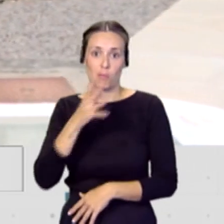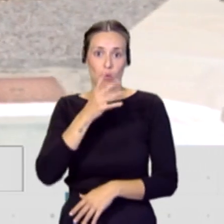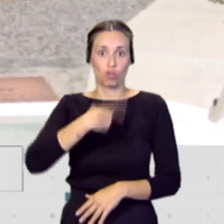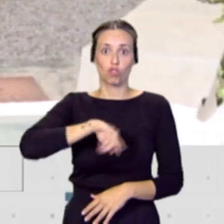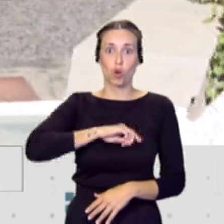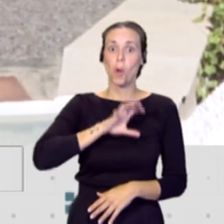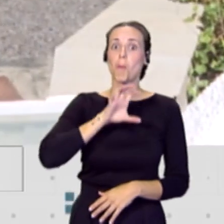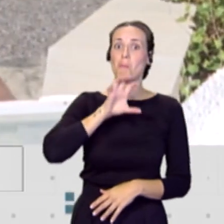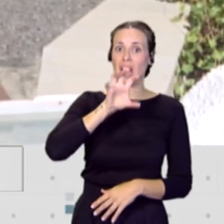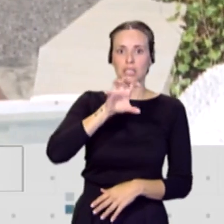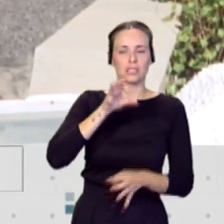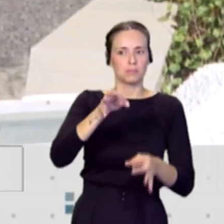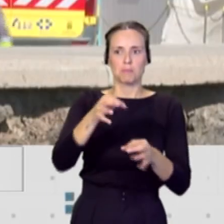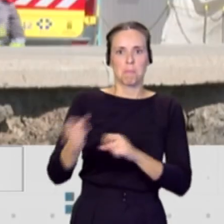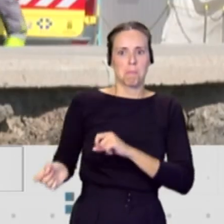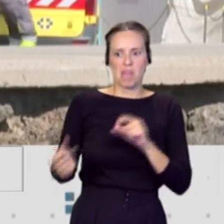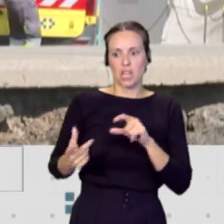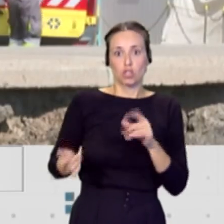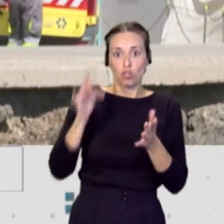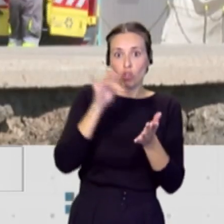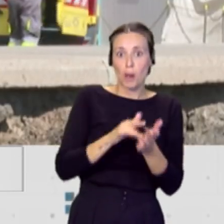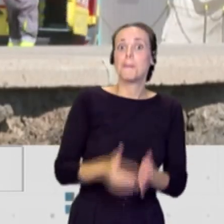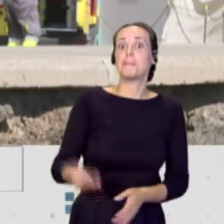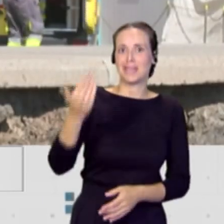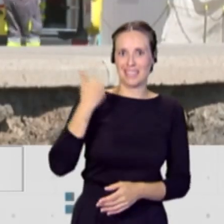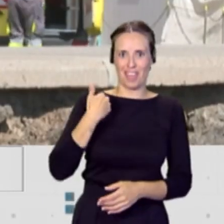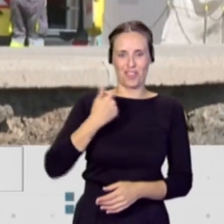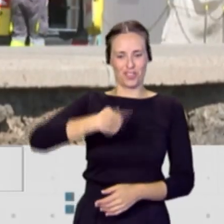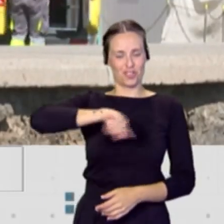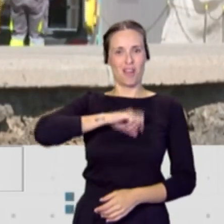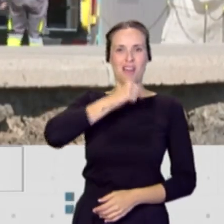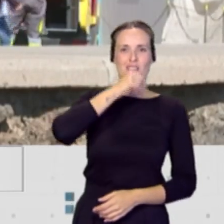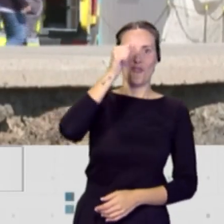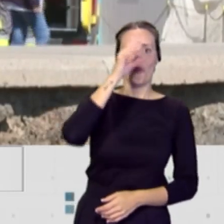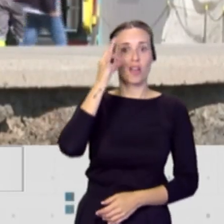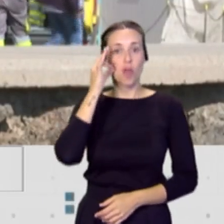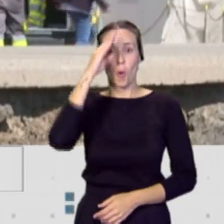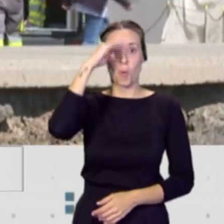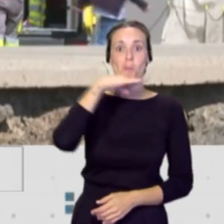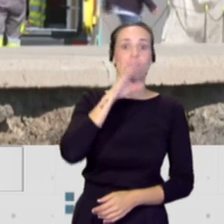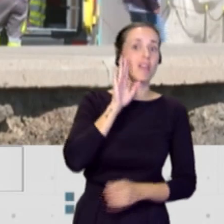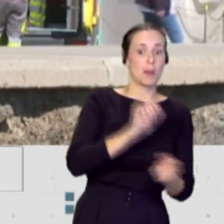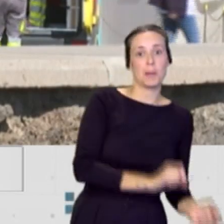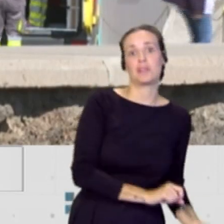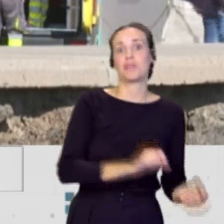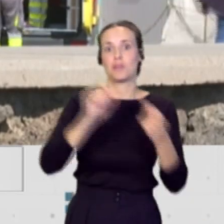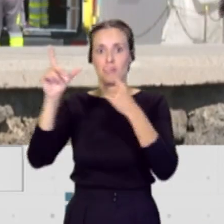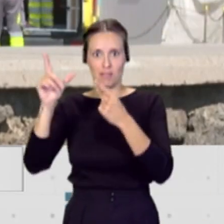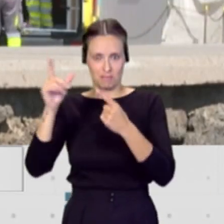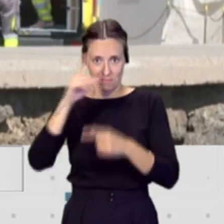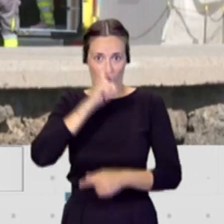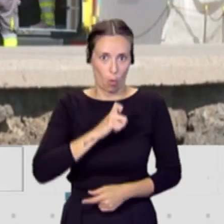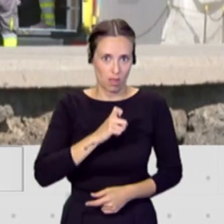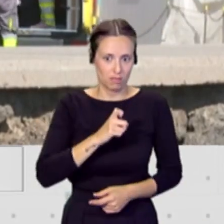tanto para salir en antaño, recordamos nuestros abuelos, nuestros padres, algunos, bueno, los padres no, pero sí los abuelos nuestros